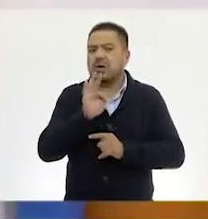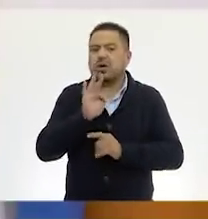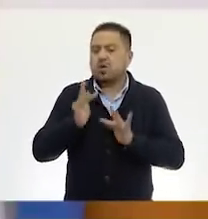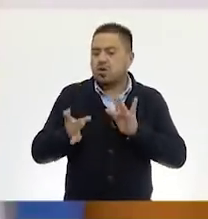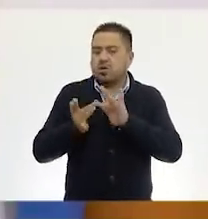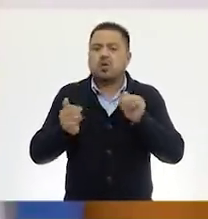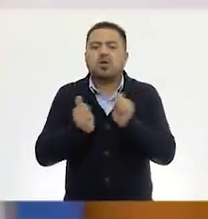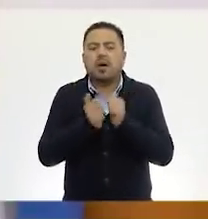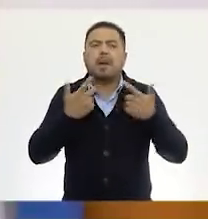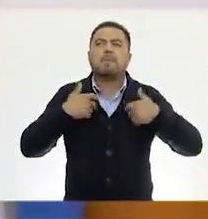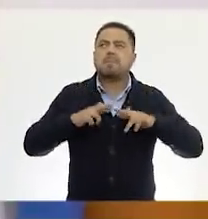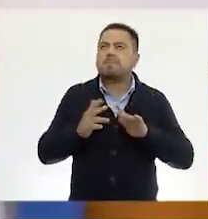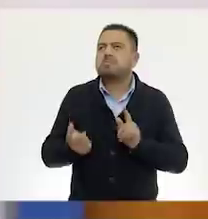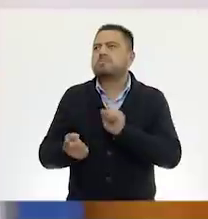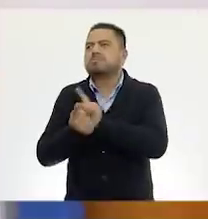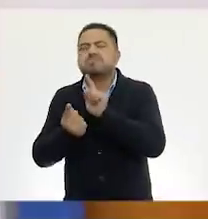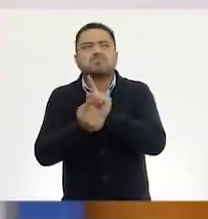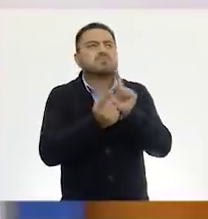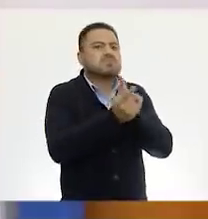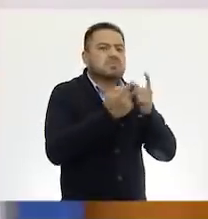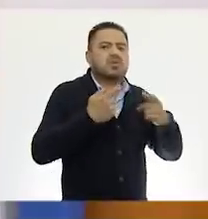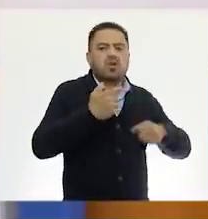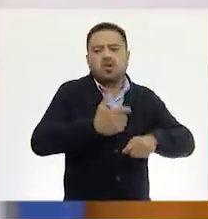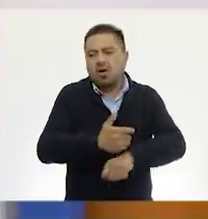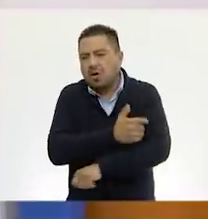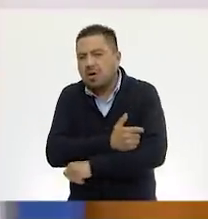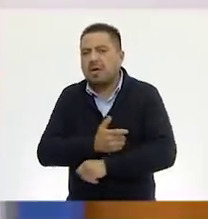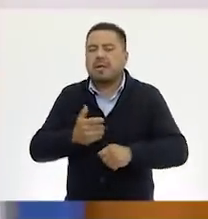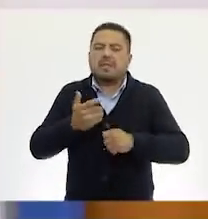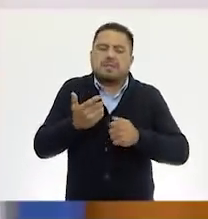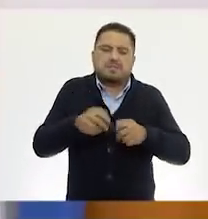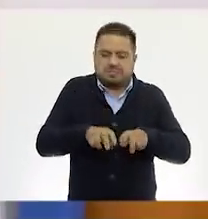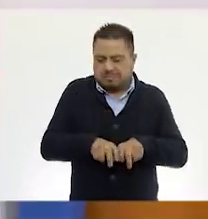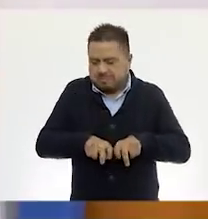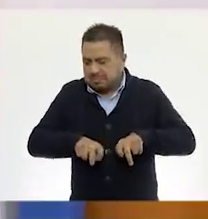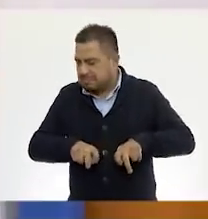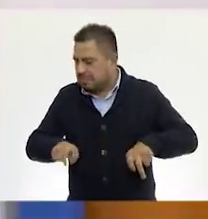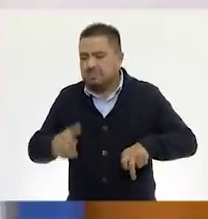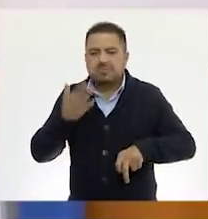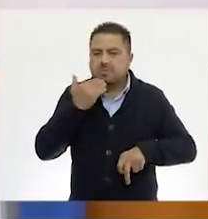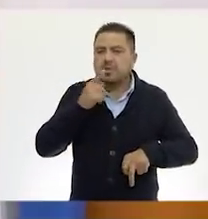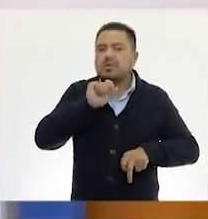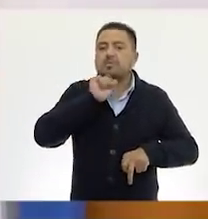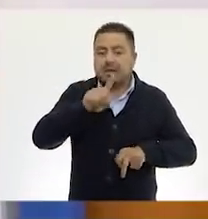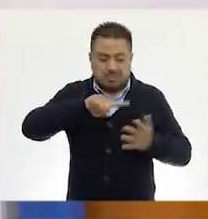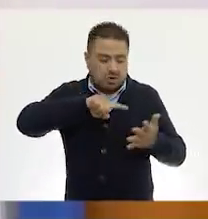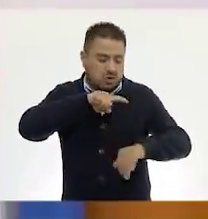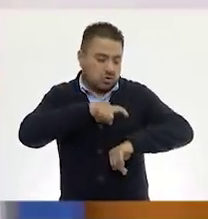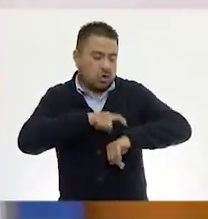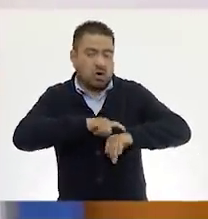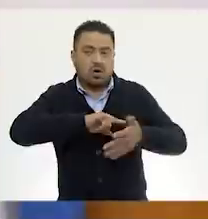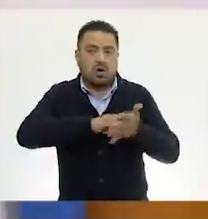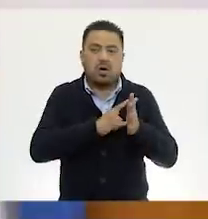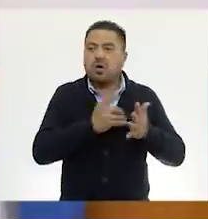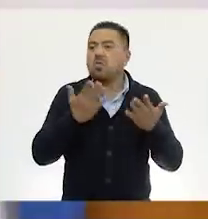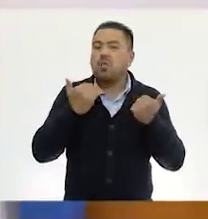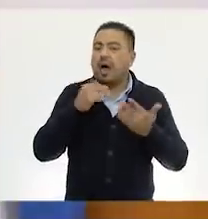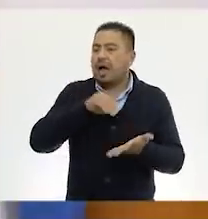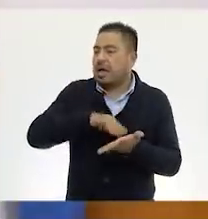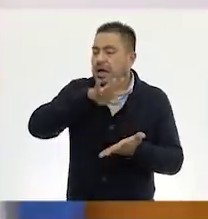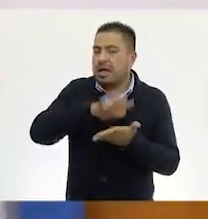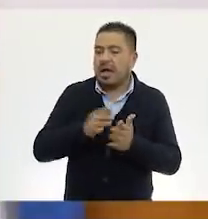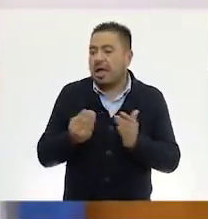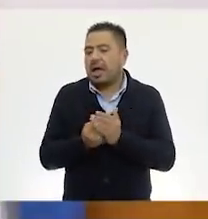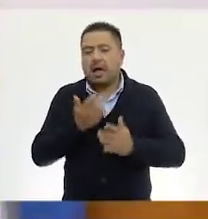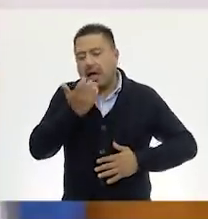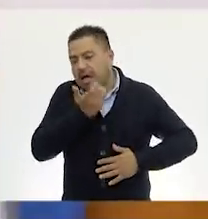contacto con nuestra maestra, con nuestro maestro, con nuestros compañeros, nuestra banca, también los horarios. De cierta forma no tenemos el horario